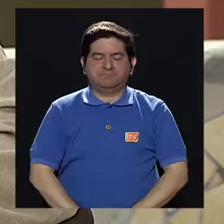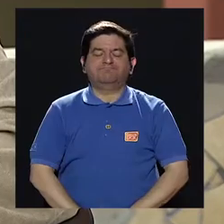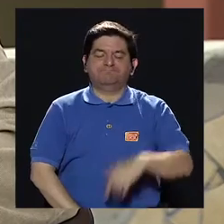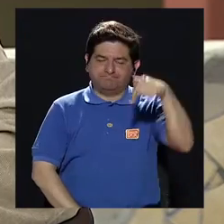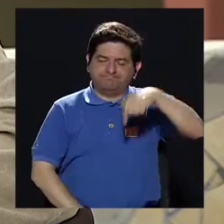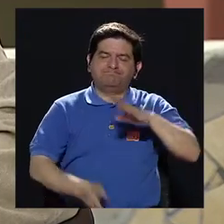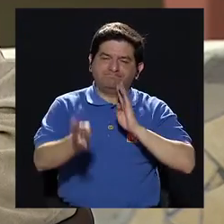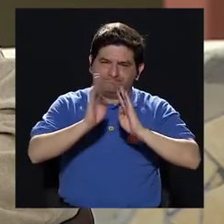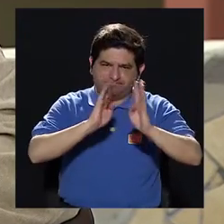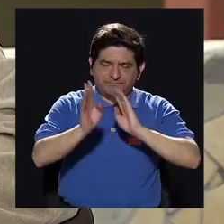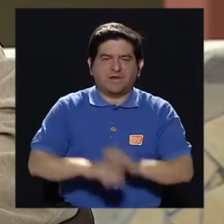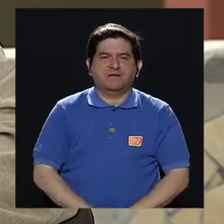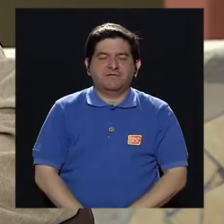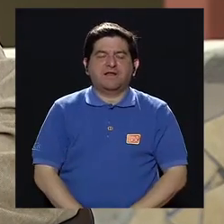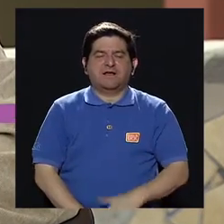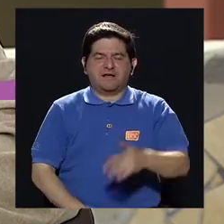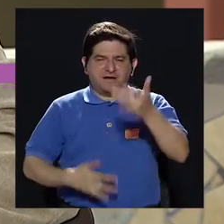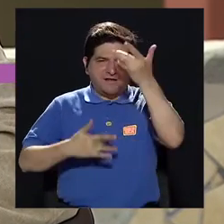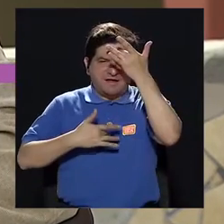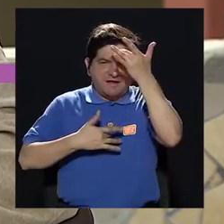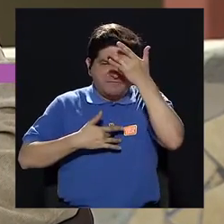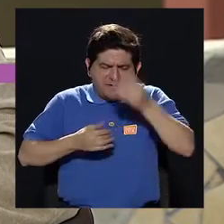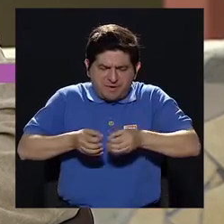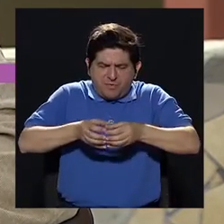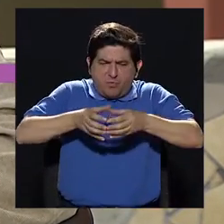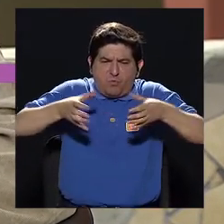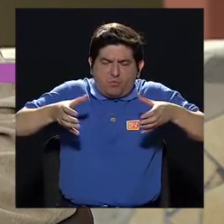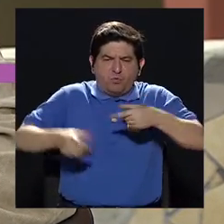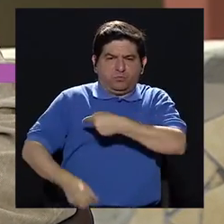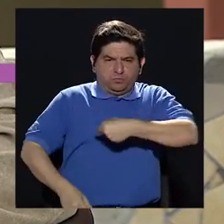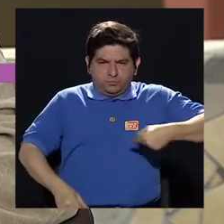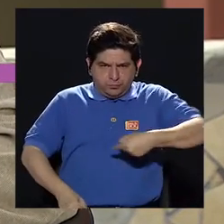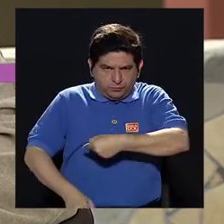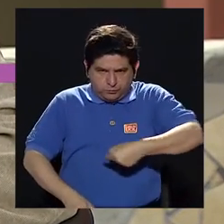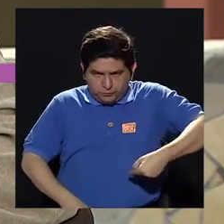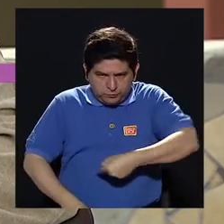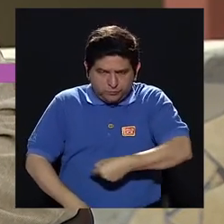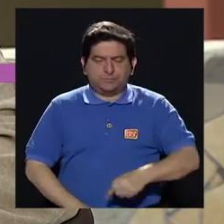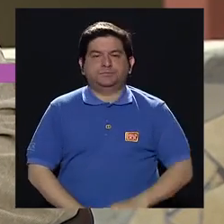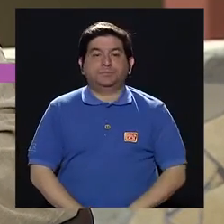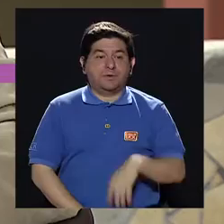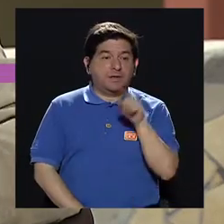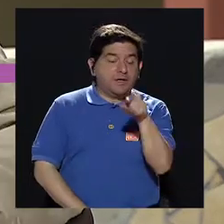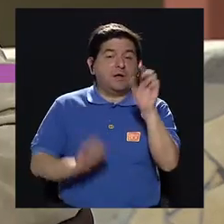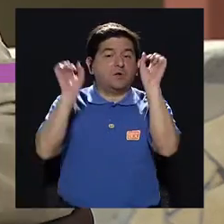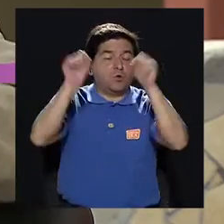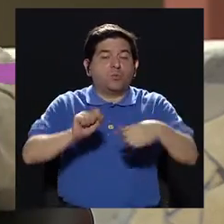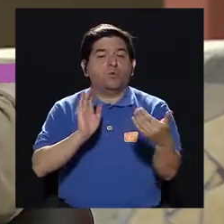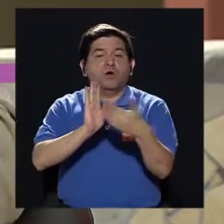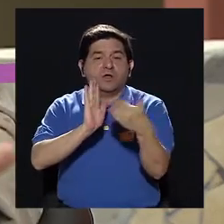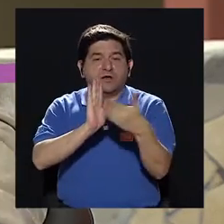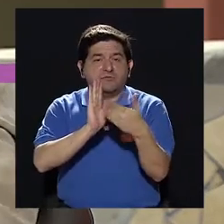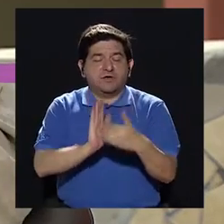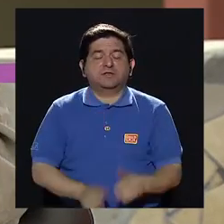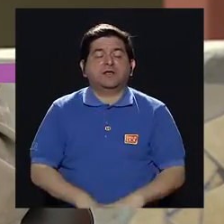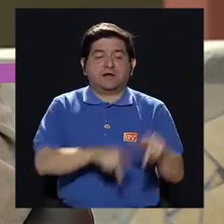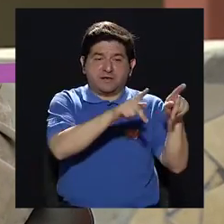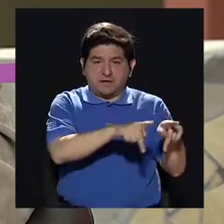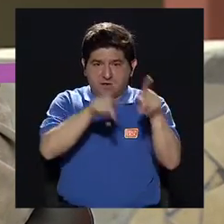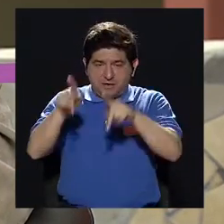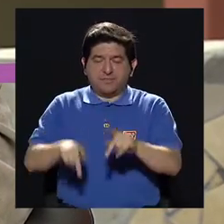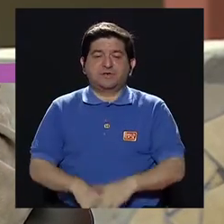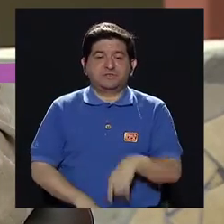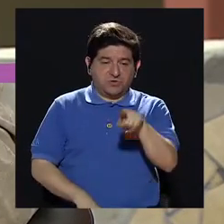que justamente vamos a hablar de lo que es la enfermedad inflamatoria intestinal y cómo esta va a afectar a